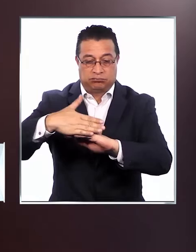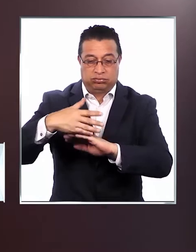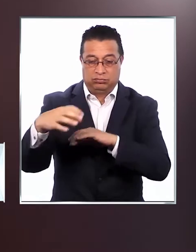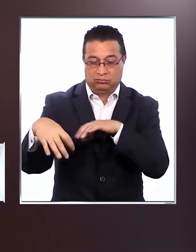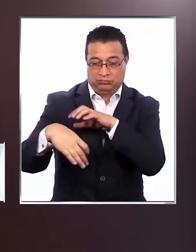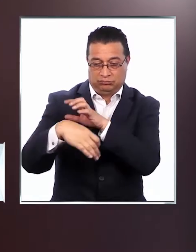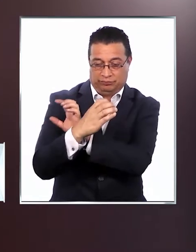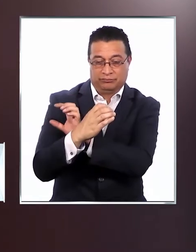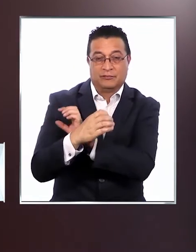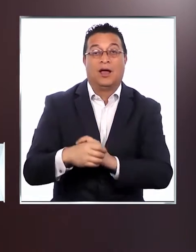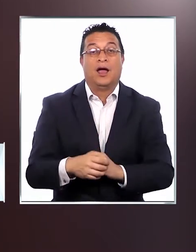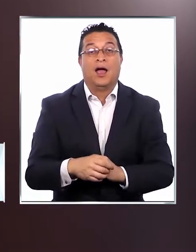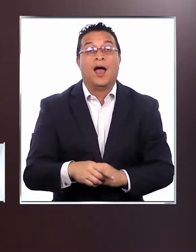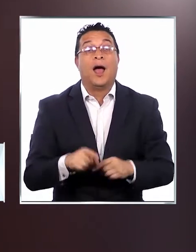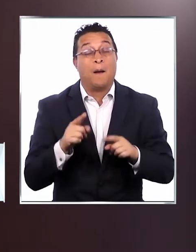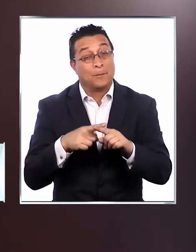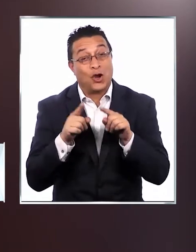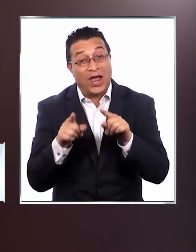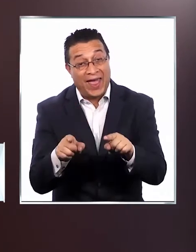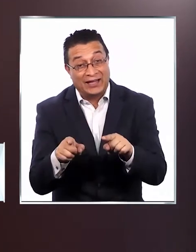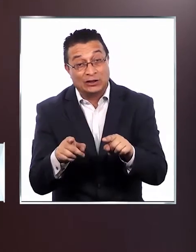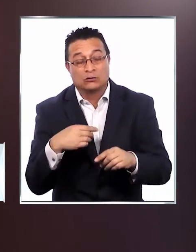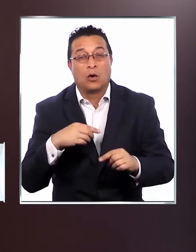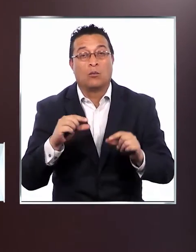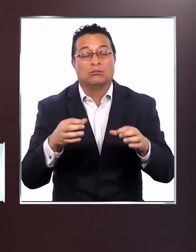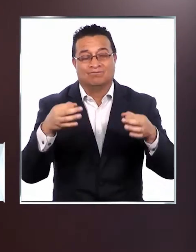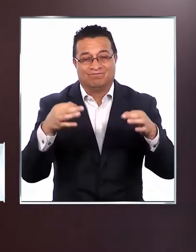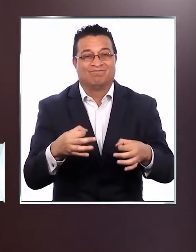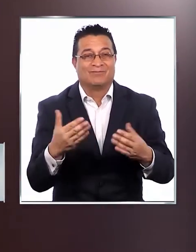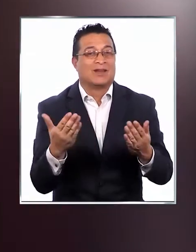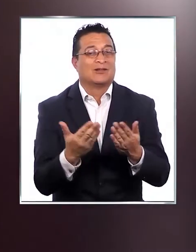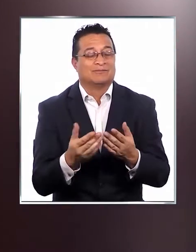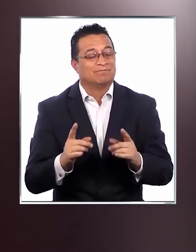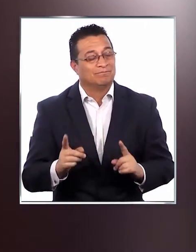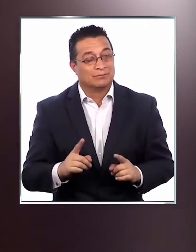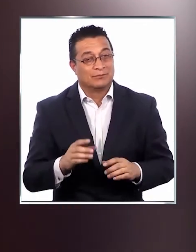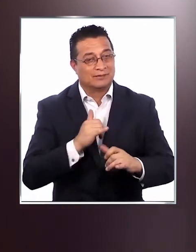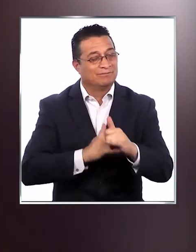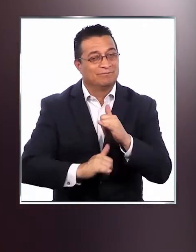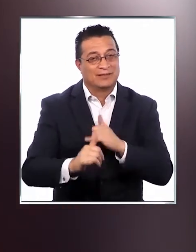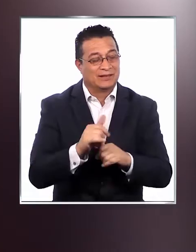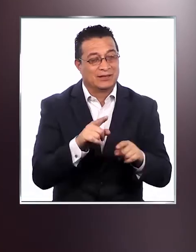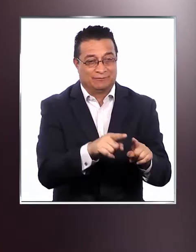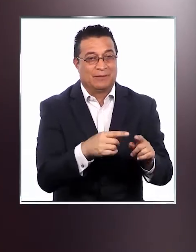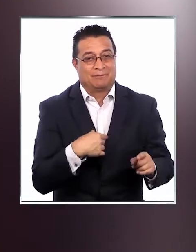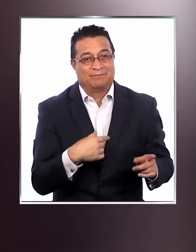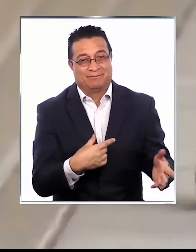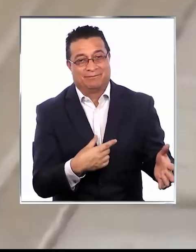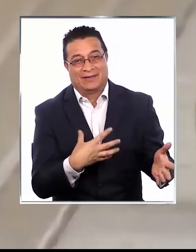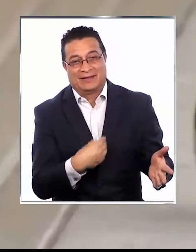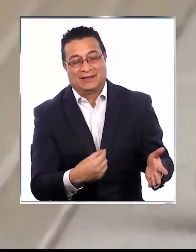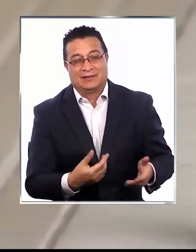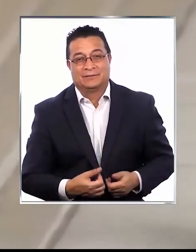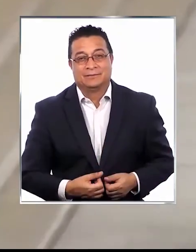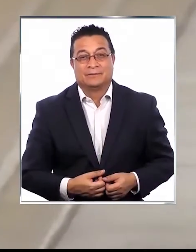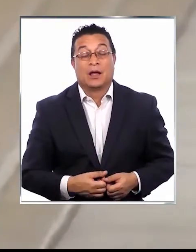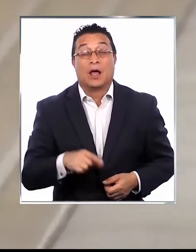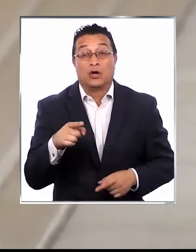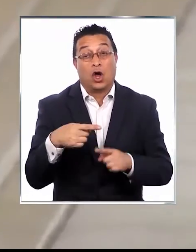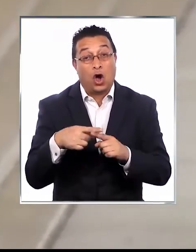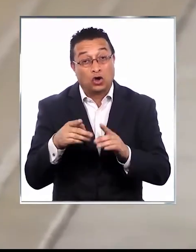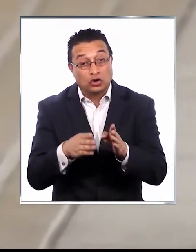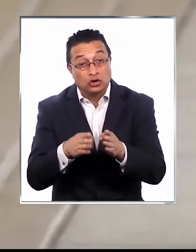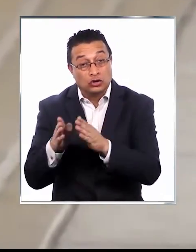computador. Por lo tanto, son poco efectivas las clases online con ella. Por otro lado,